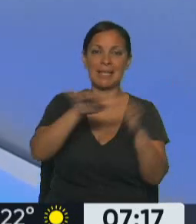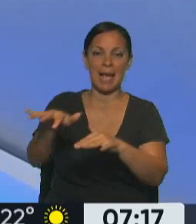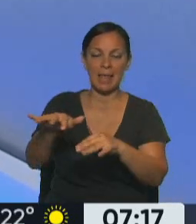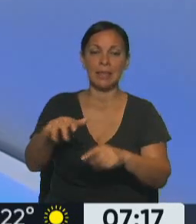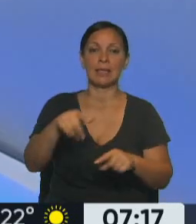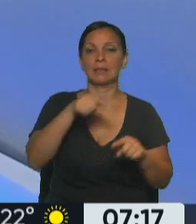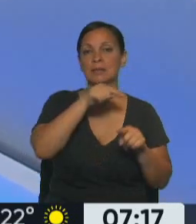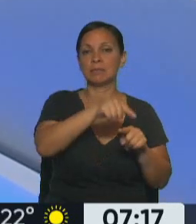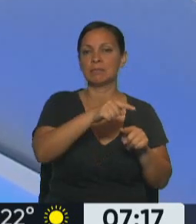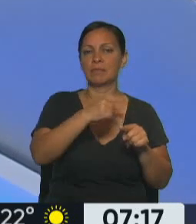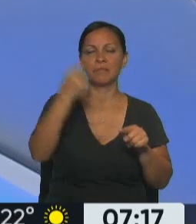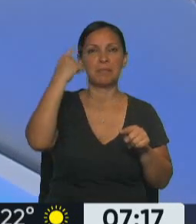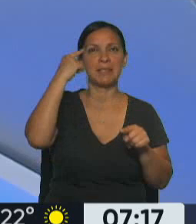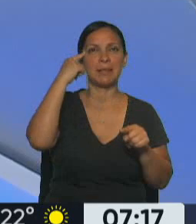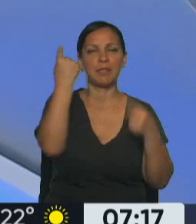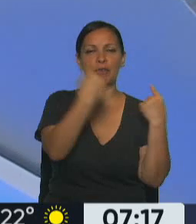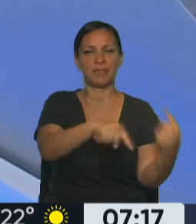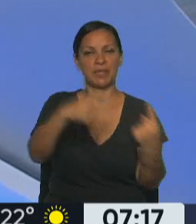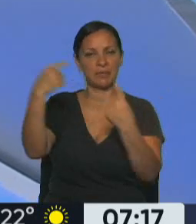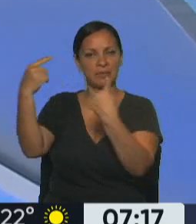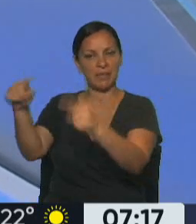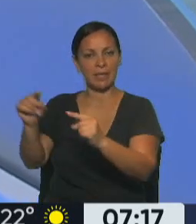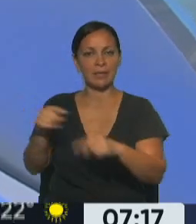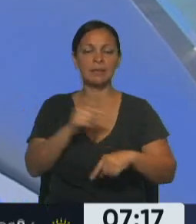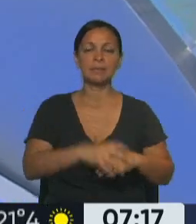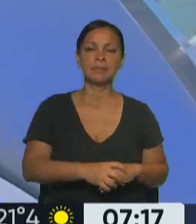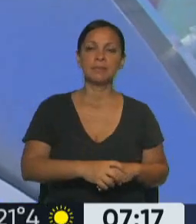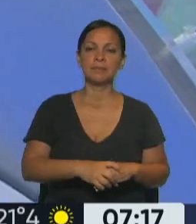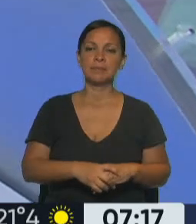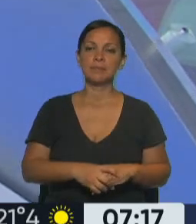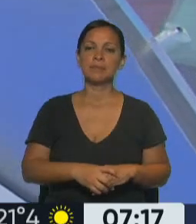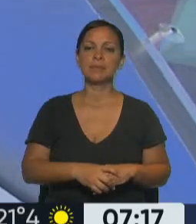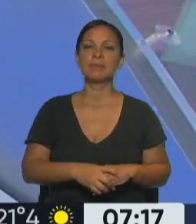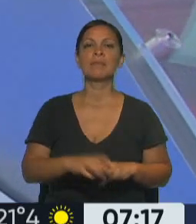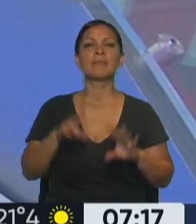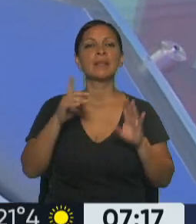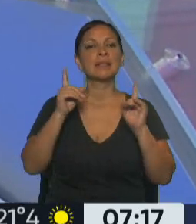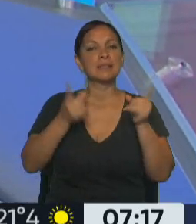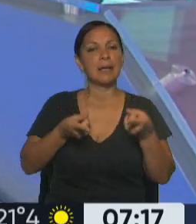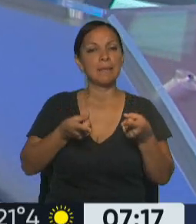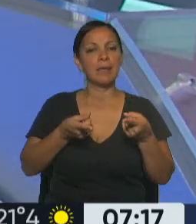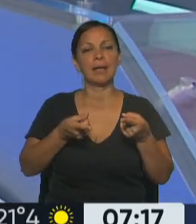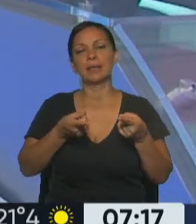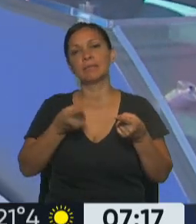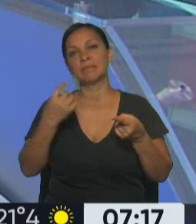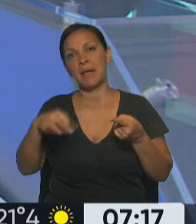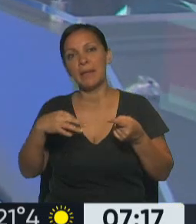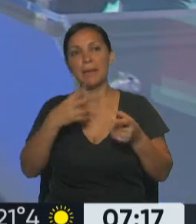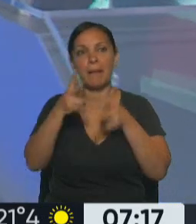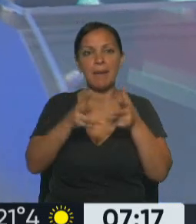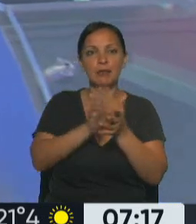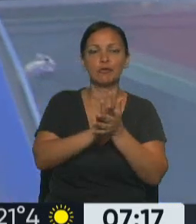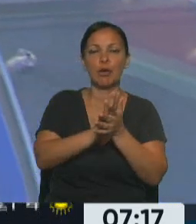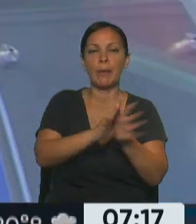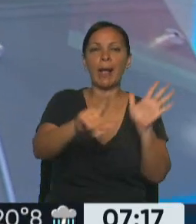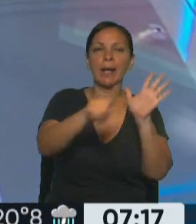para llegar a lo que es los Estados Unidos, precisamente. También hay un tema de legalidad e ilegalidad, los ciudadanos que están hace tiempo